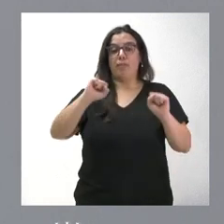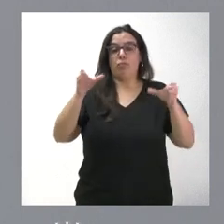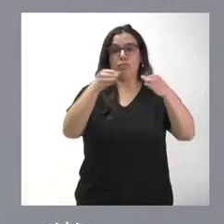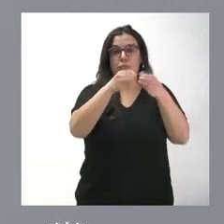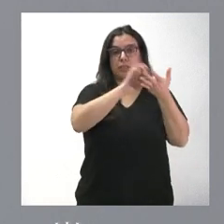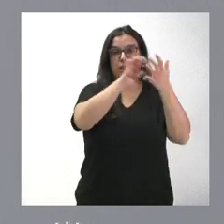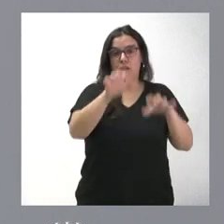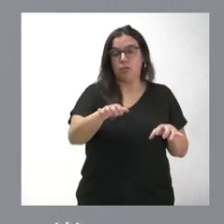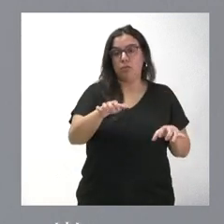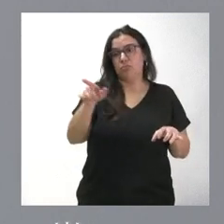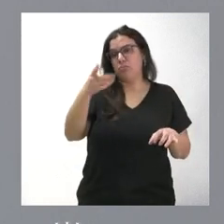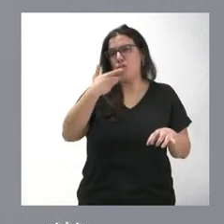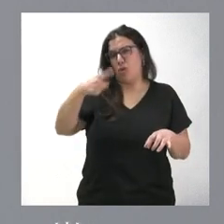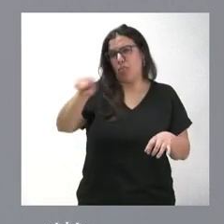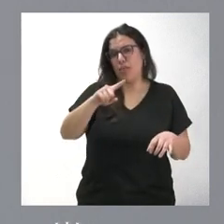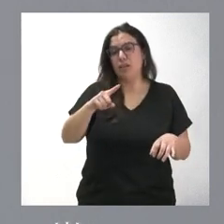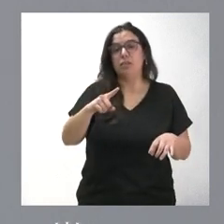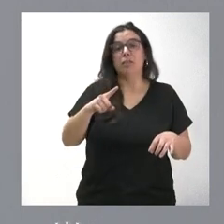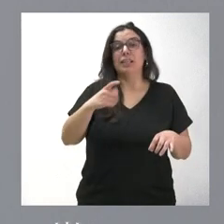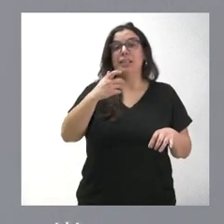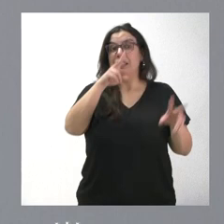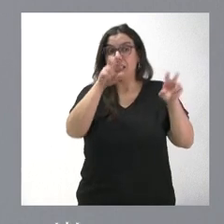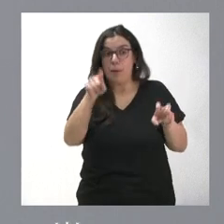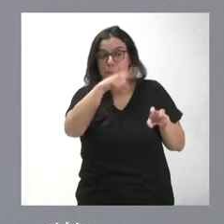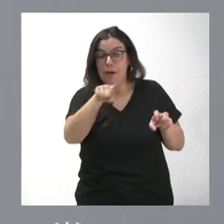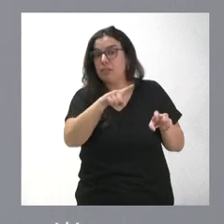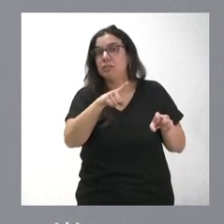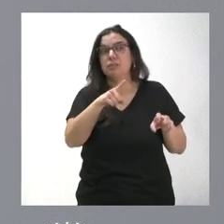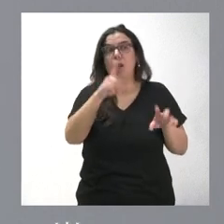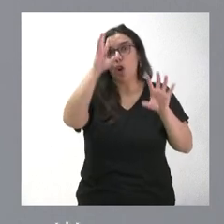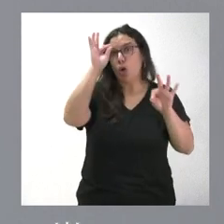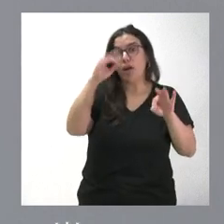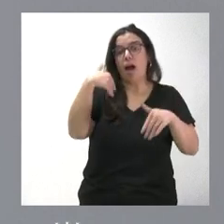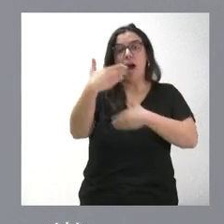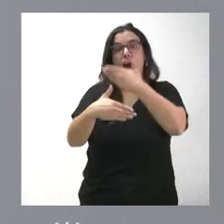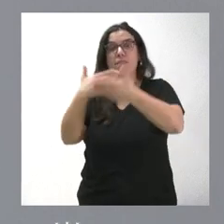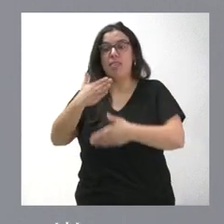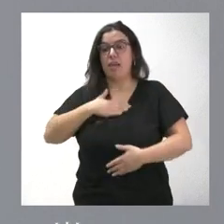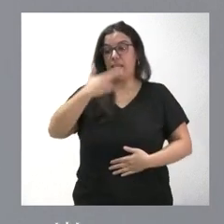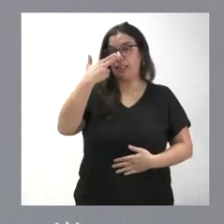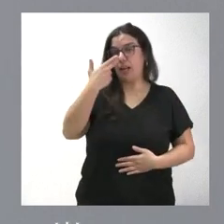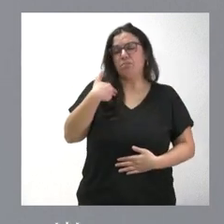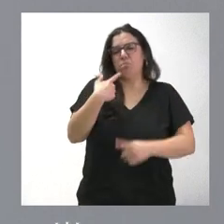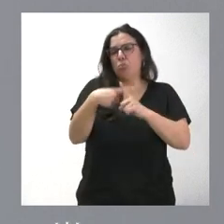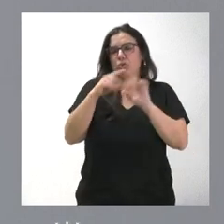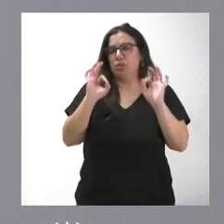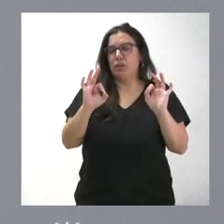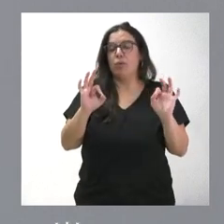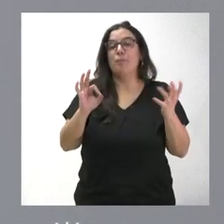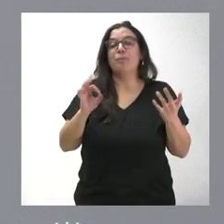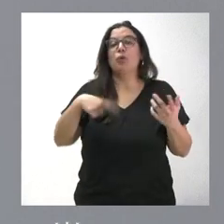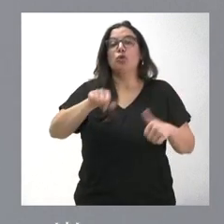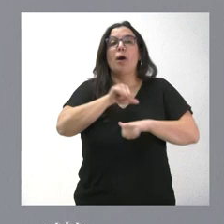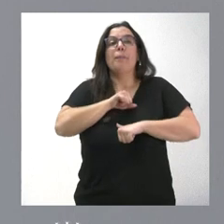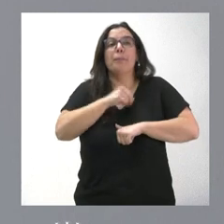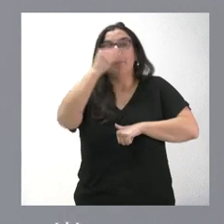Junta de Castilla y ustedes lo conocen, cualquier avance que se produzca en la dirección coherente con lo que interesa a nuestra tierra sería positivo. ¿Qué esperamos nosotros?